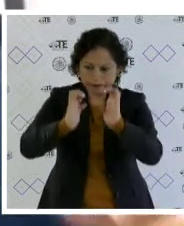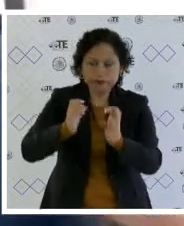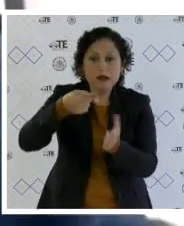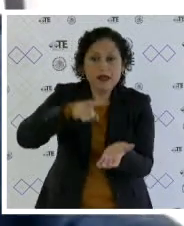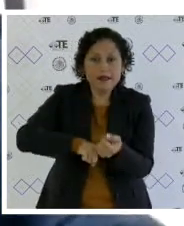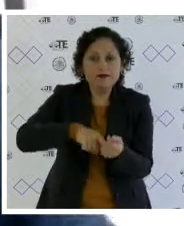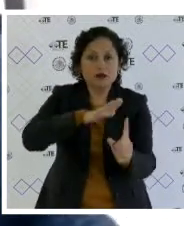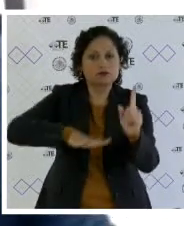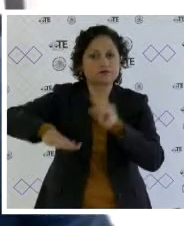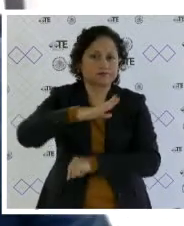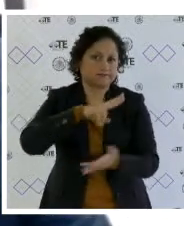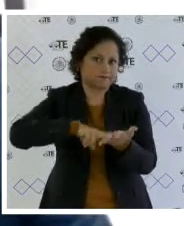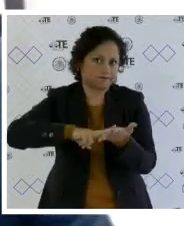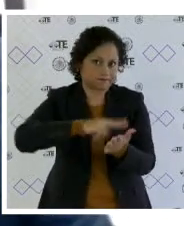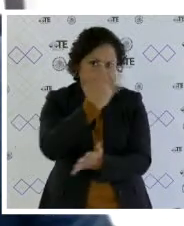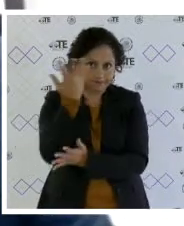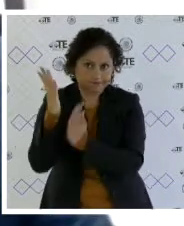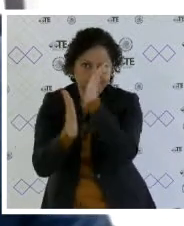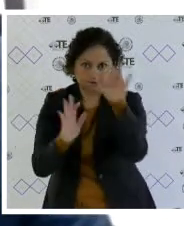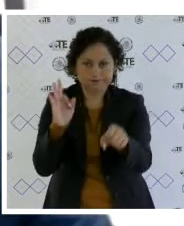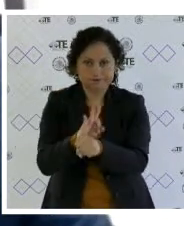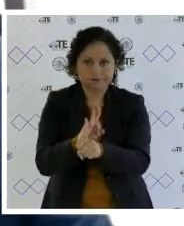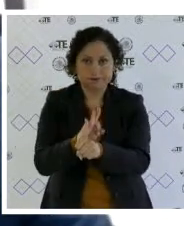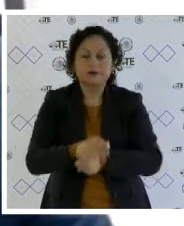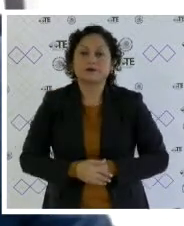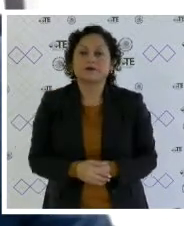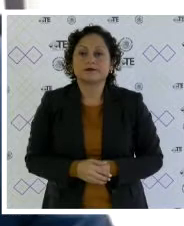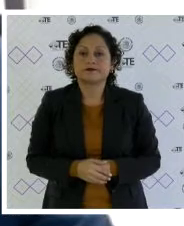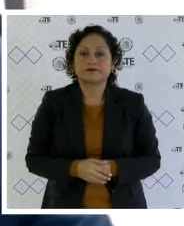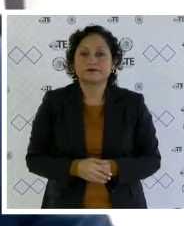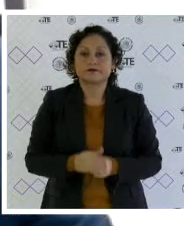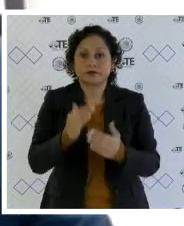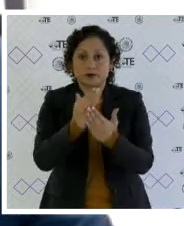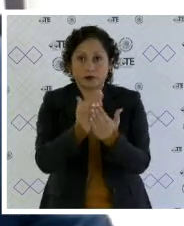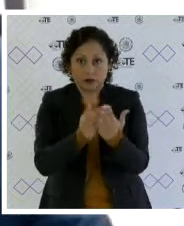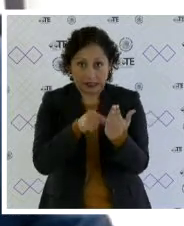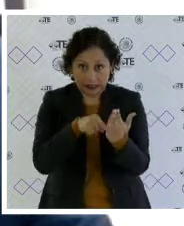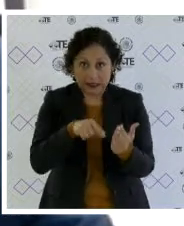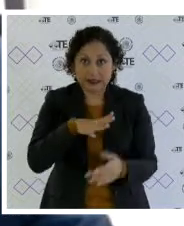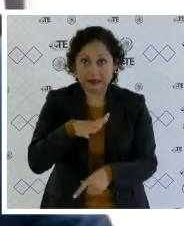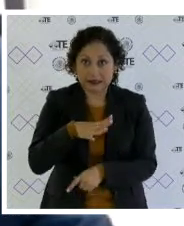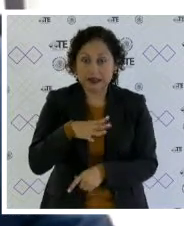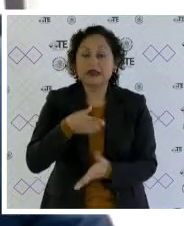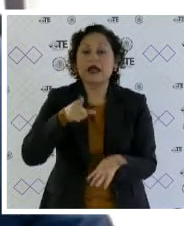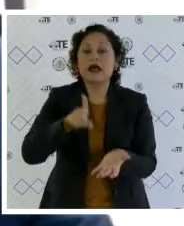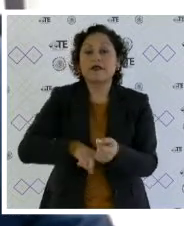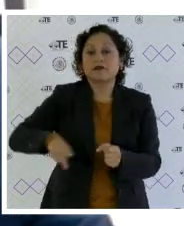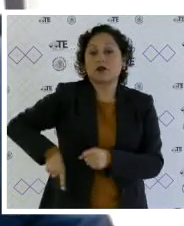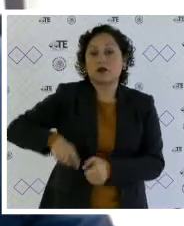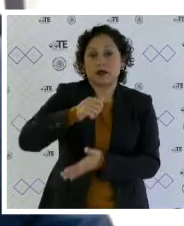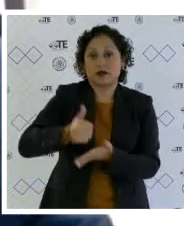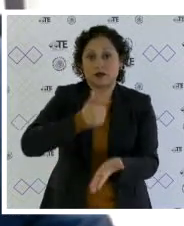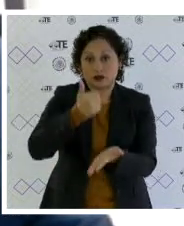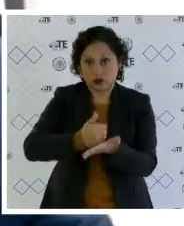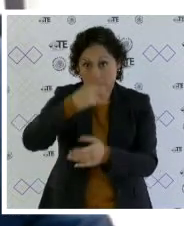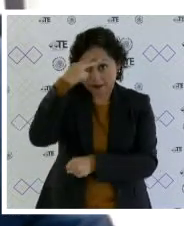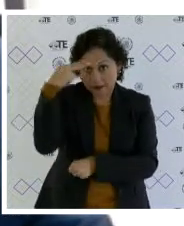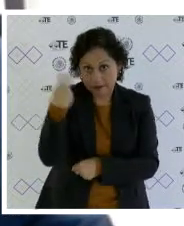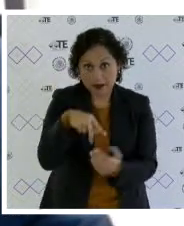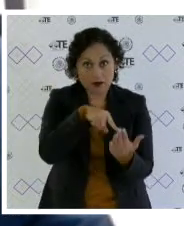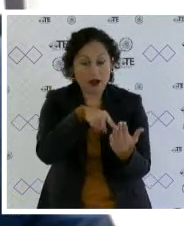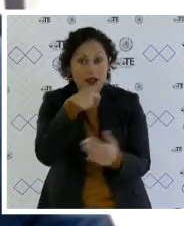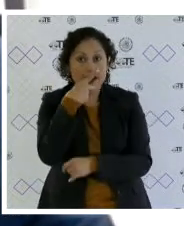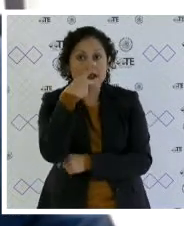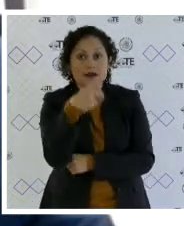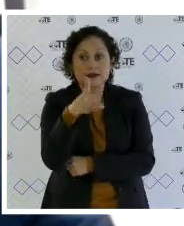Desde el aspecto jurídico del inventario de áreas verdes del gobierno de la ciudad, está acreditado que donde la